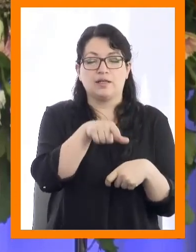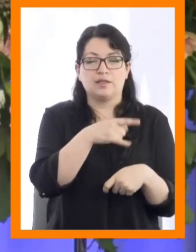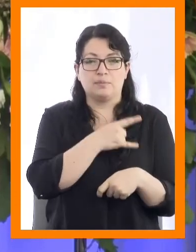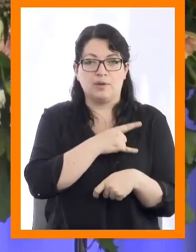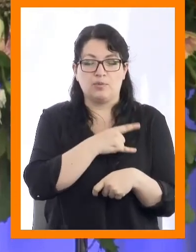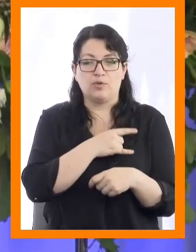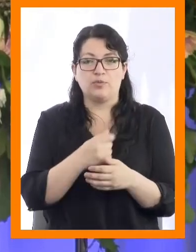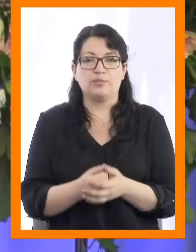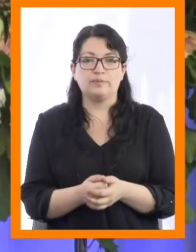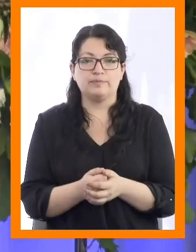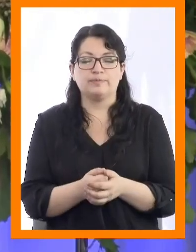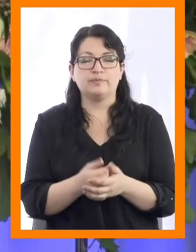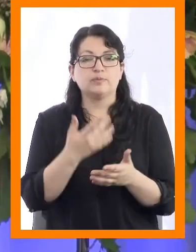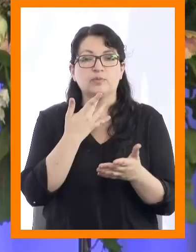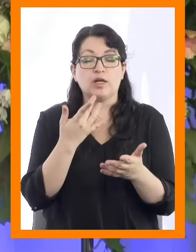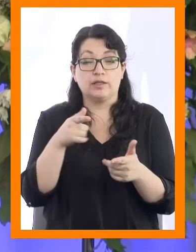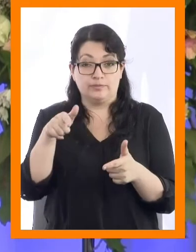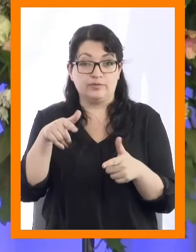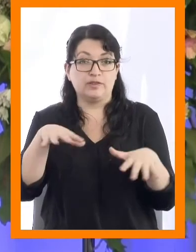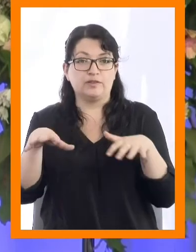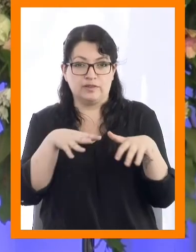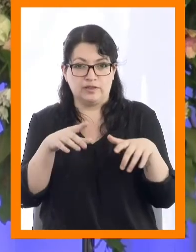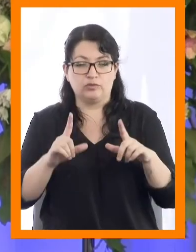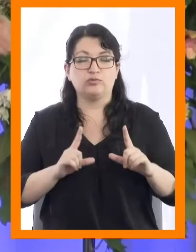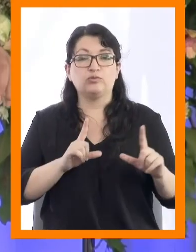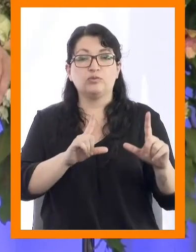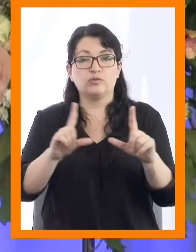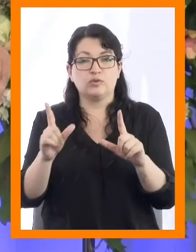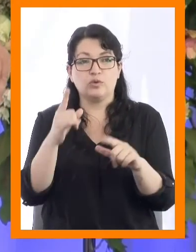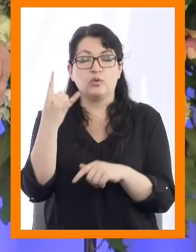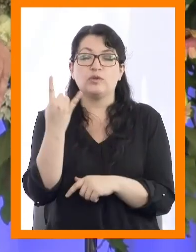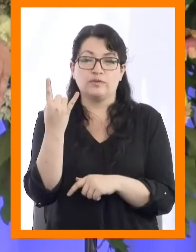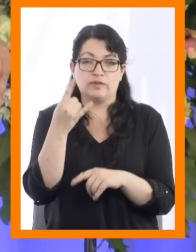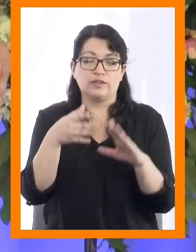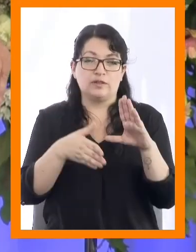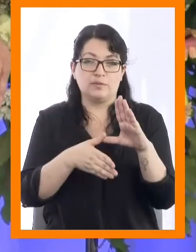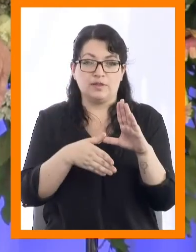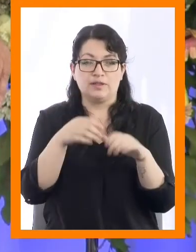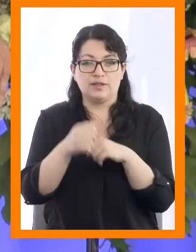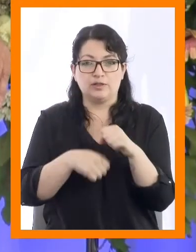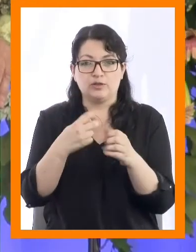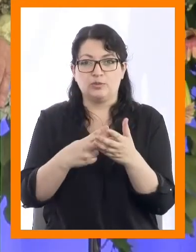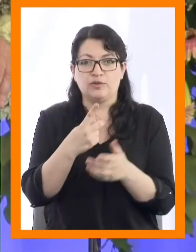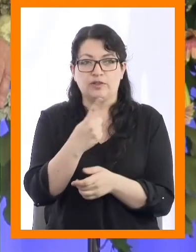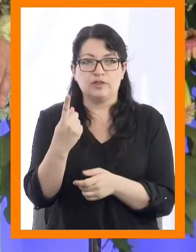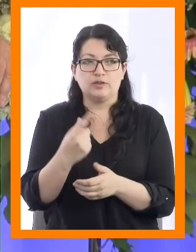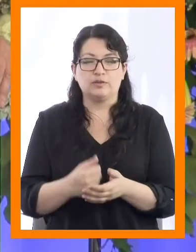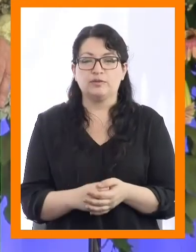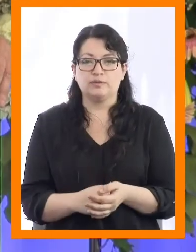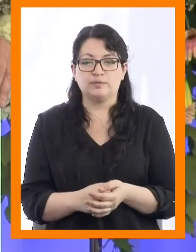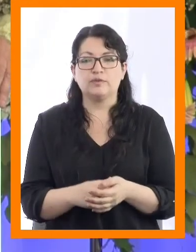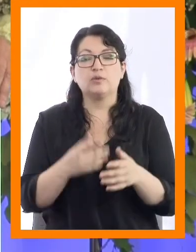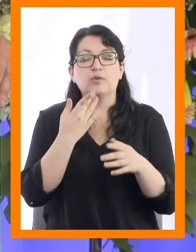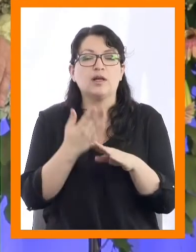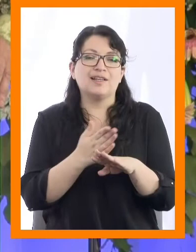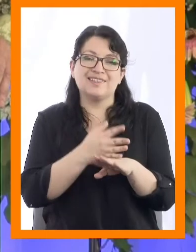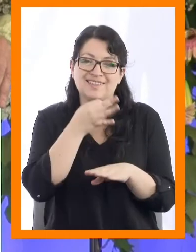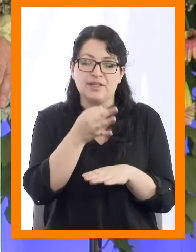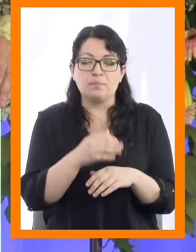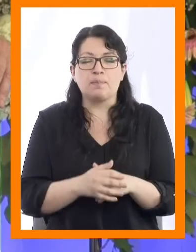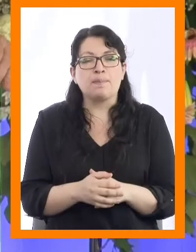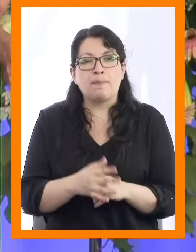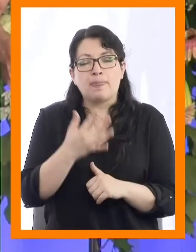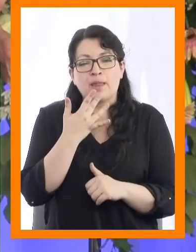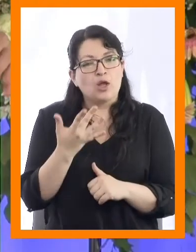Ceremonias de titulación Universidad de las Américas 2021. Decíamos que porque